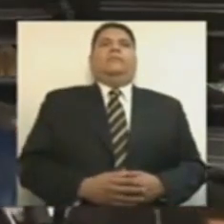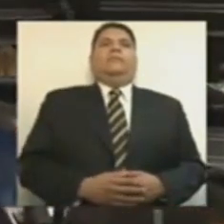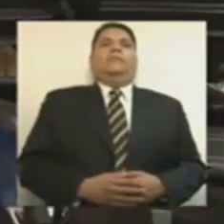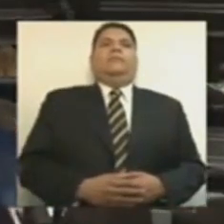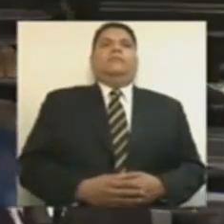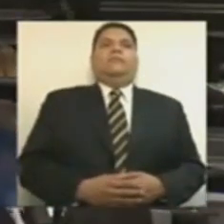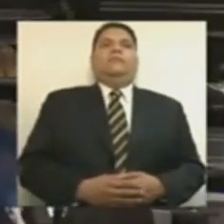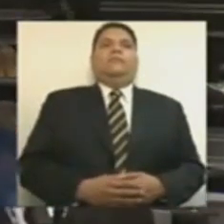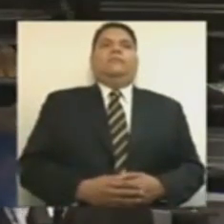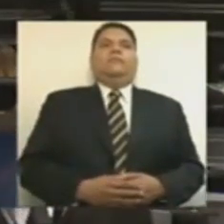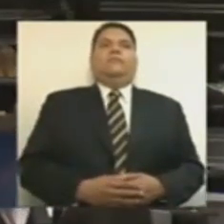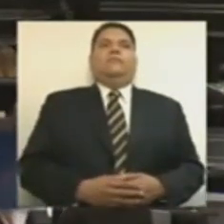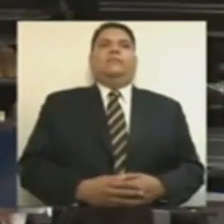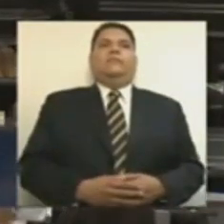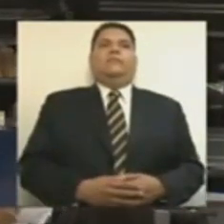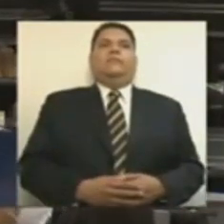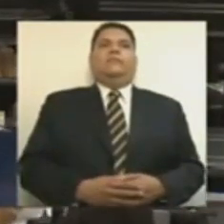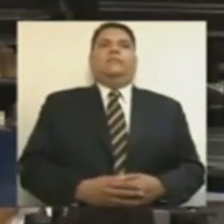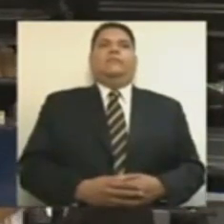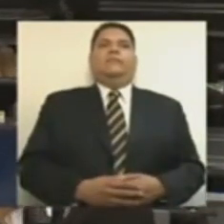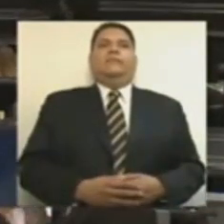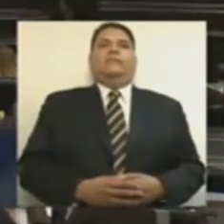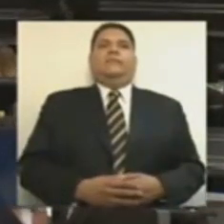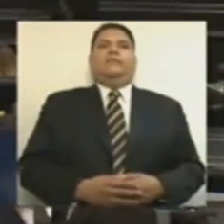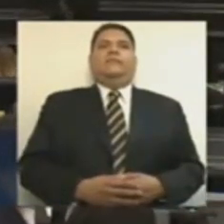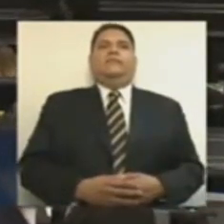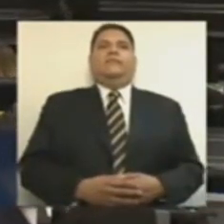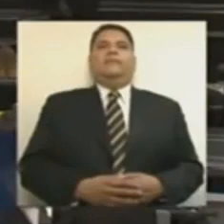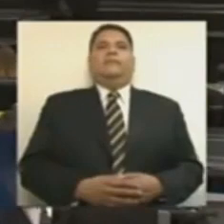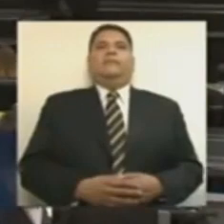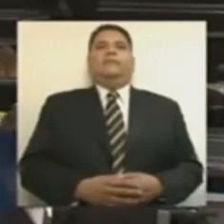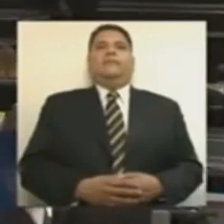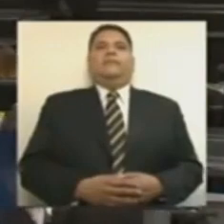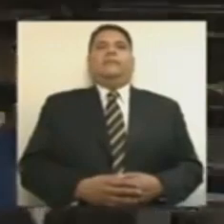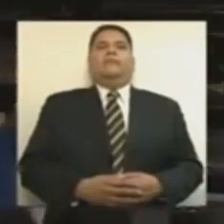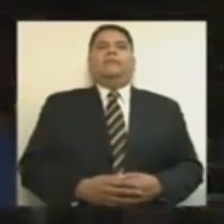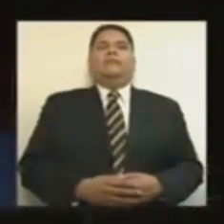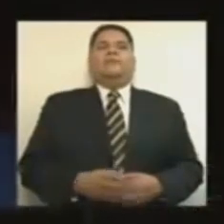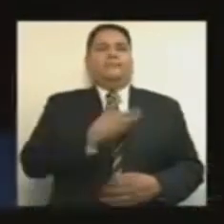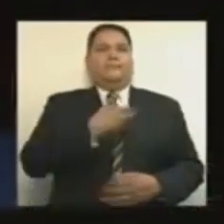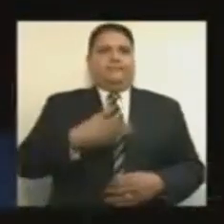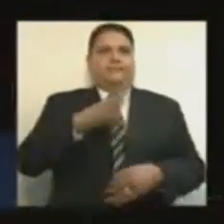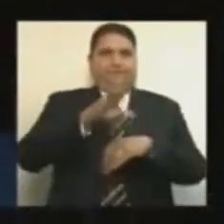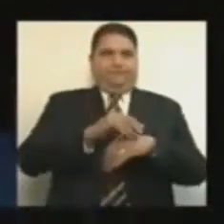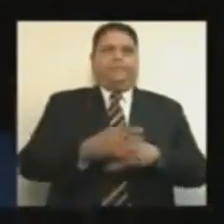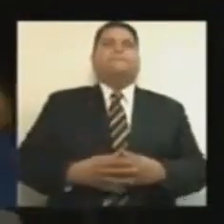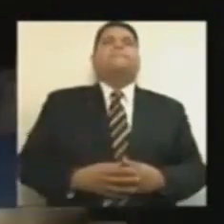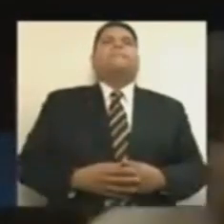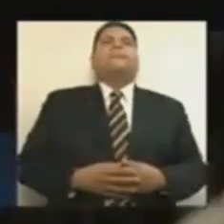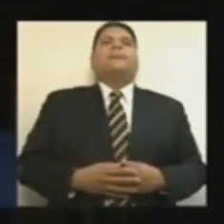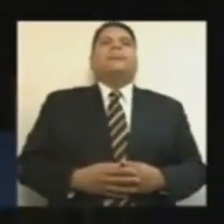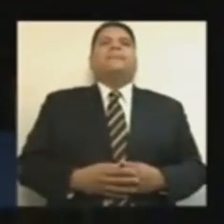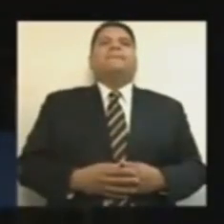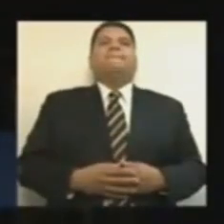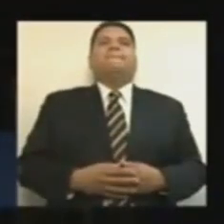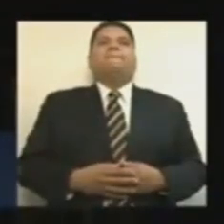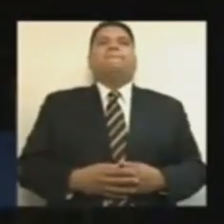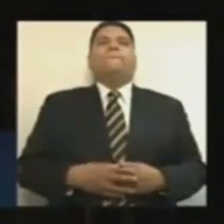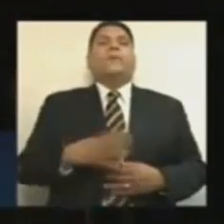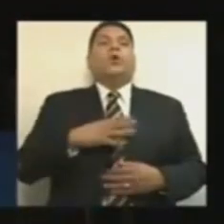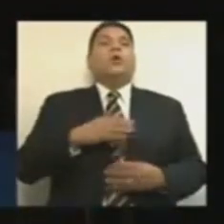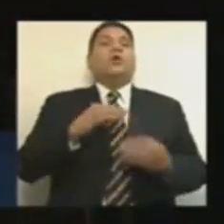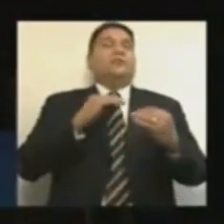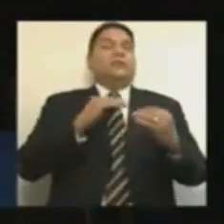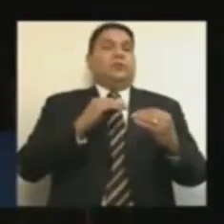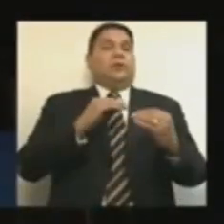hasta ahí llegamos, bueno, ya. Con su permiso, presidente. Hoy discutimos la reestructuración